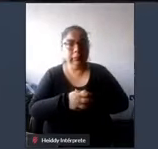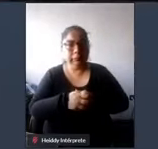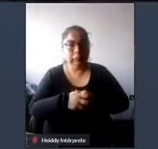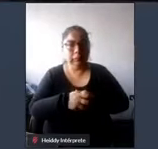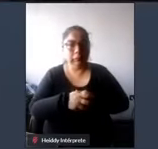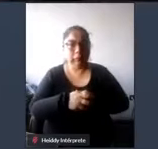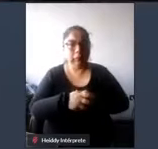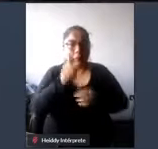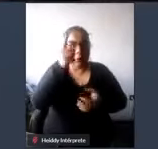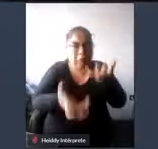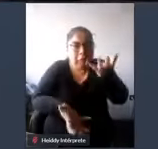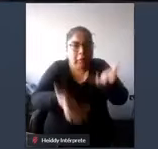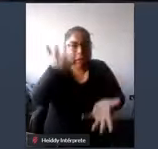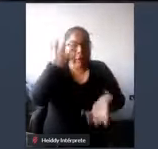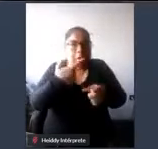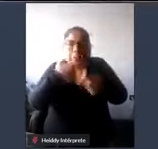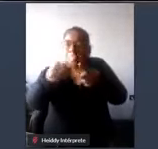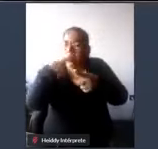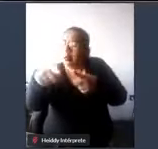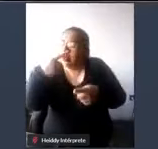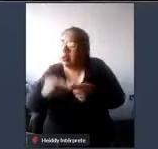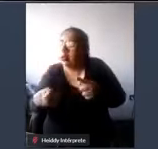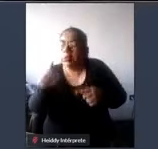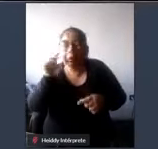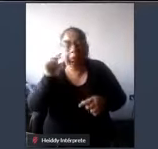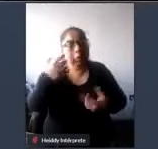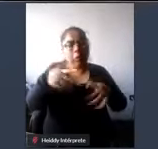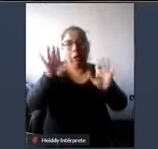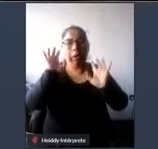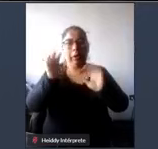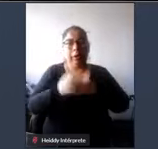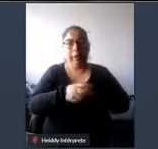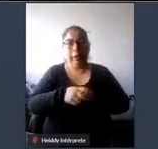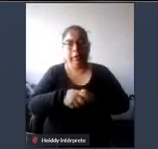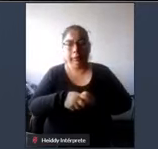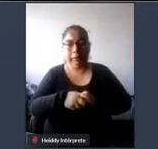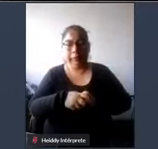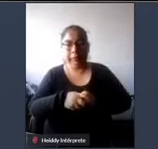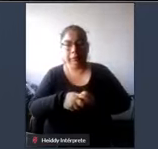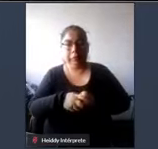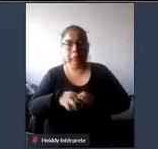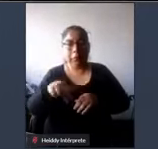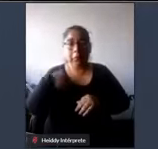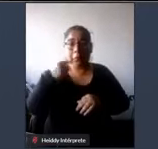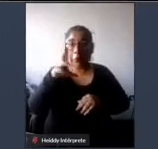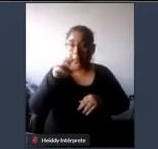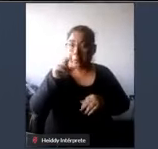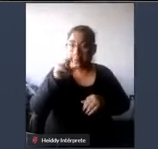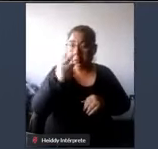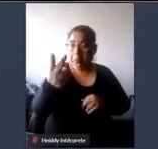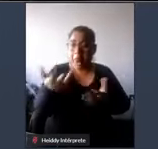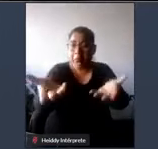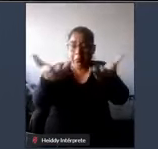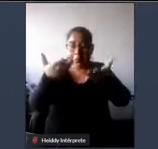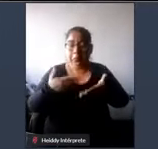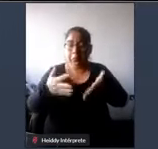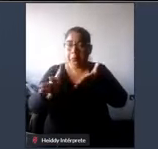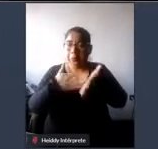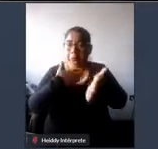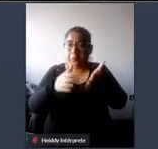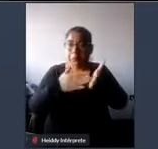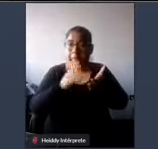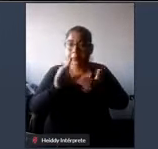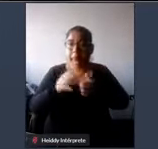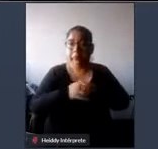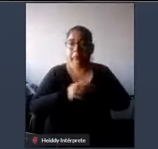incendio o cualquier otra o cualquier otra causa ninguno de los dos nos alcanzó nada por lo cual presumo